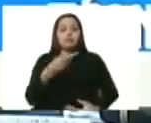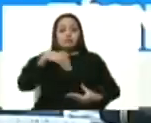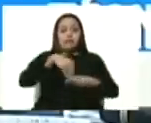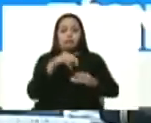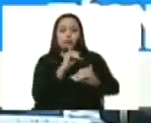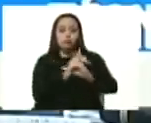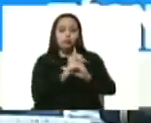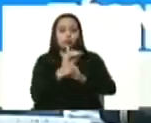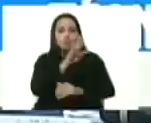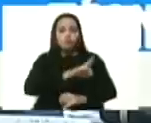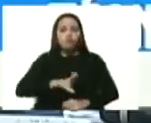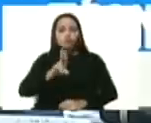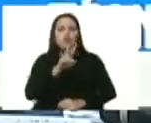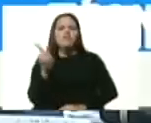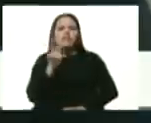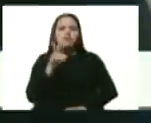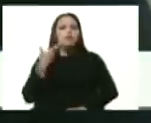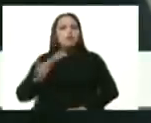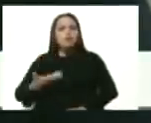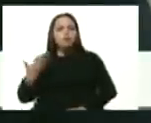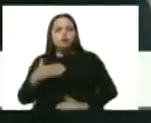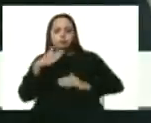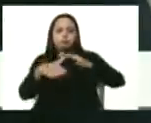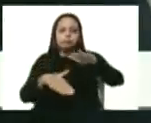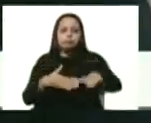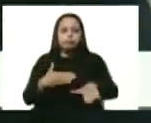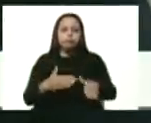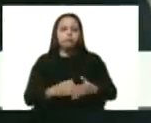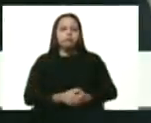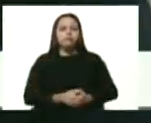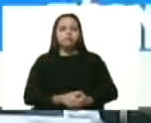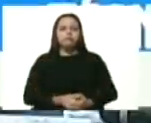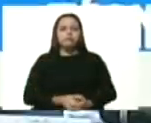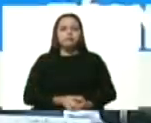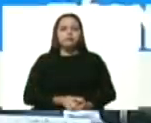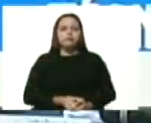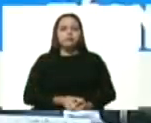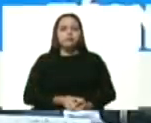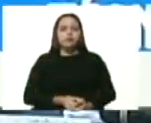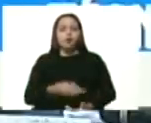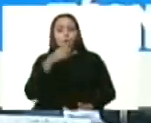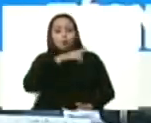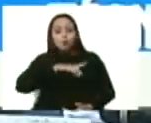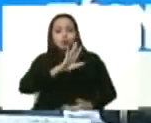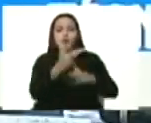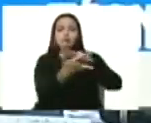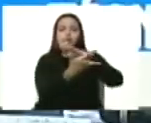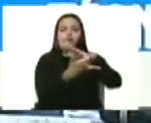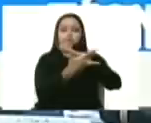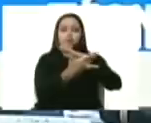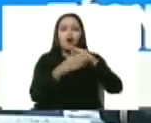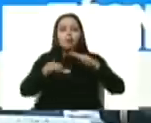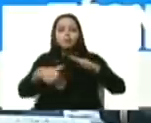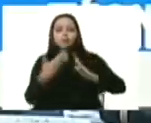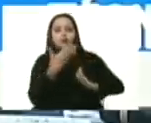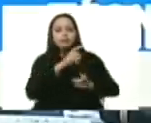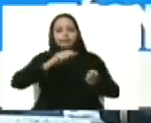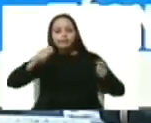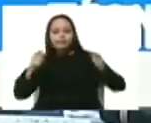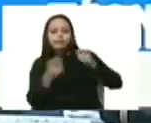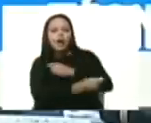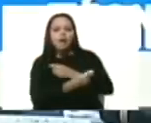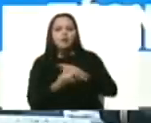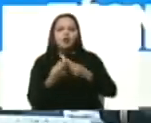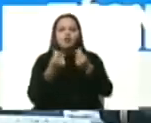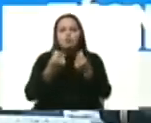Venezuela ha dado pasos muy importantes en este sentido. Plataformas tecnológicas para permitir la digitalización de